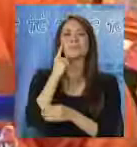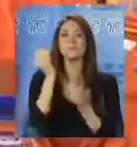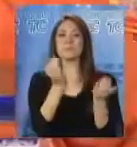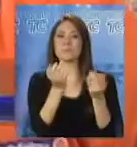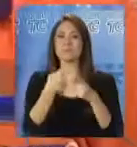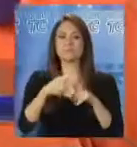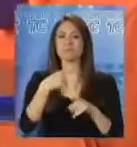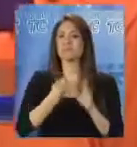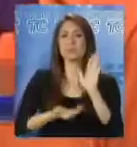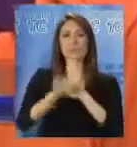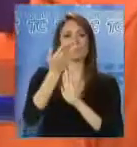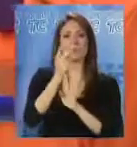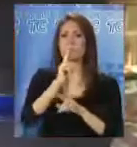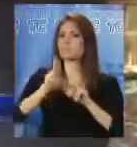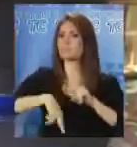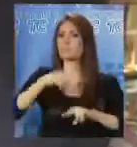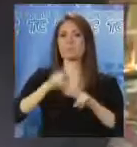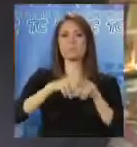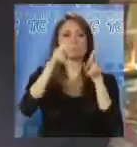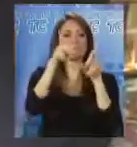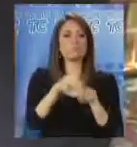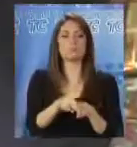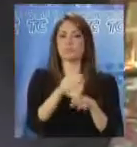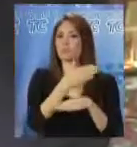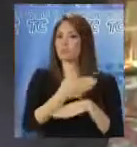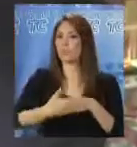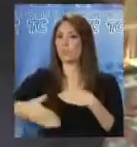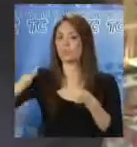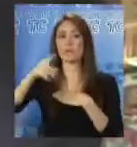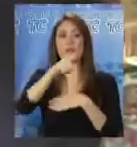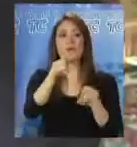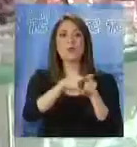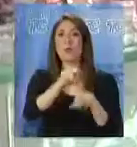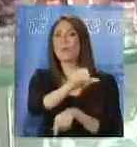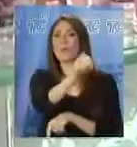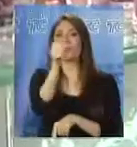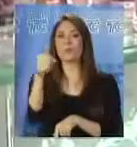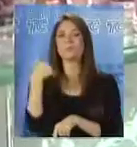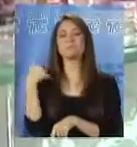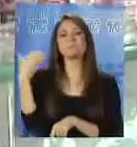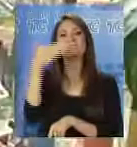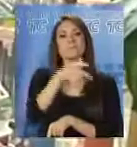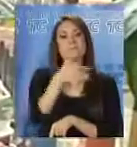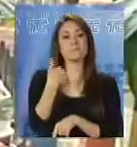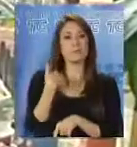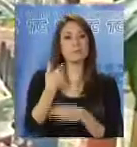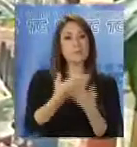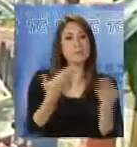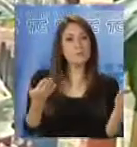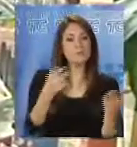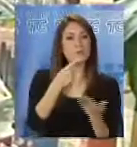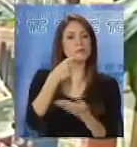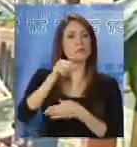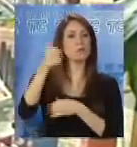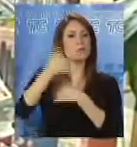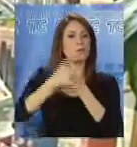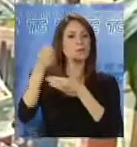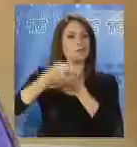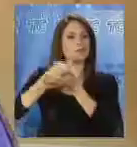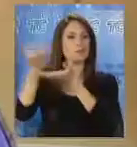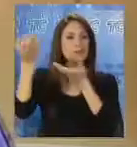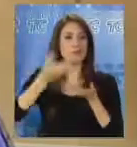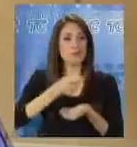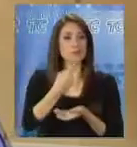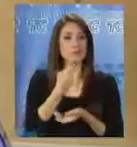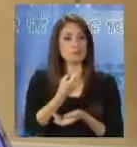En realidad todo está normal. Lo mismo ocurre en la tienda de Susana Ruiz, quien aún tiene en stock productos obtenidos antes de la medida.